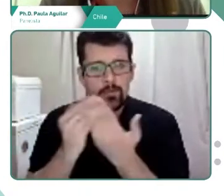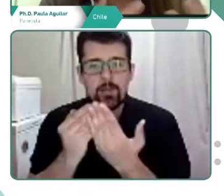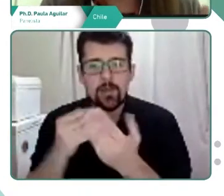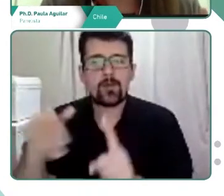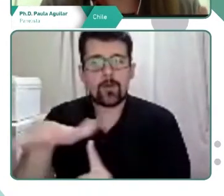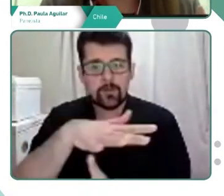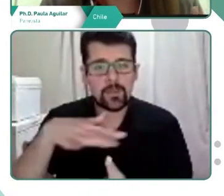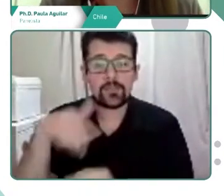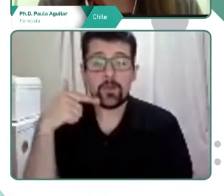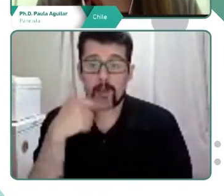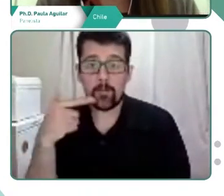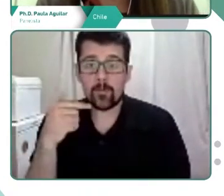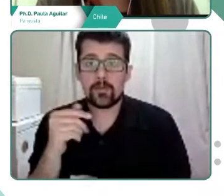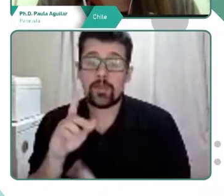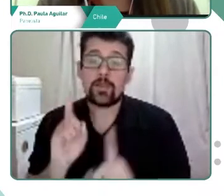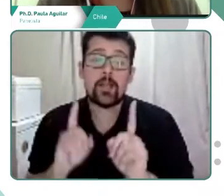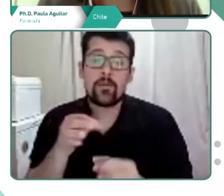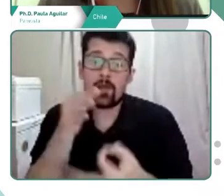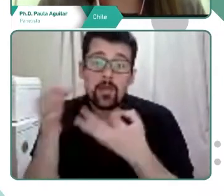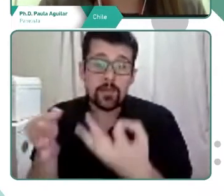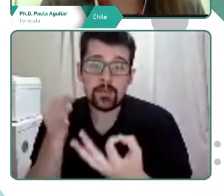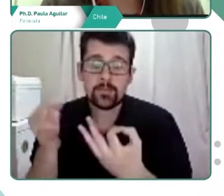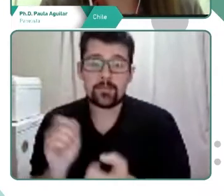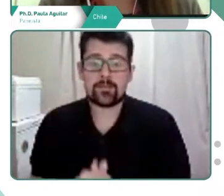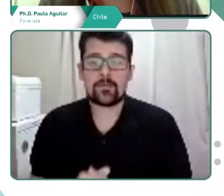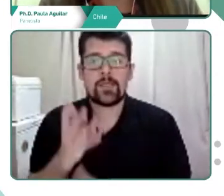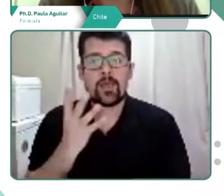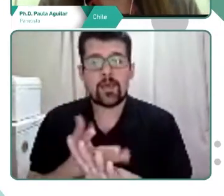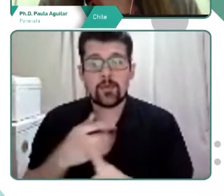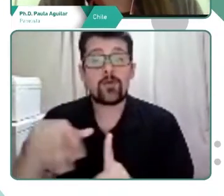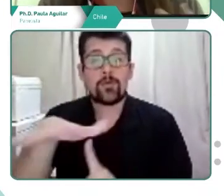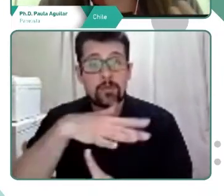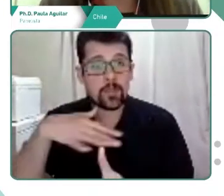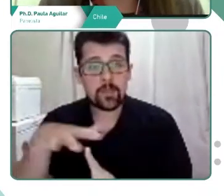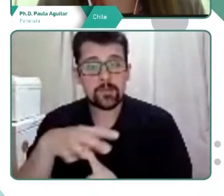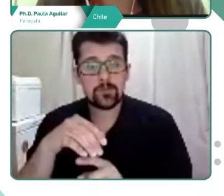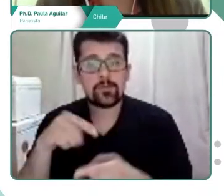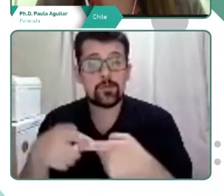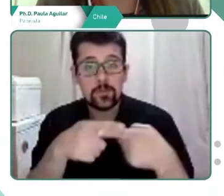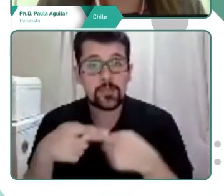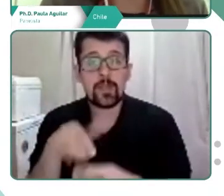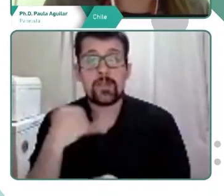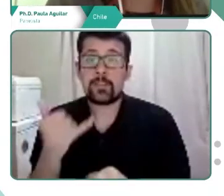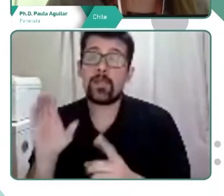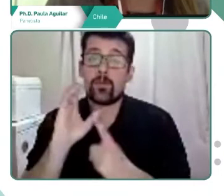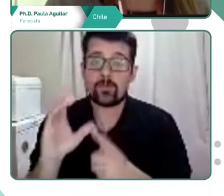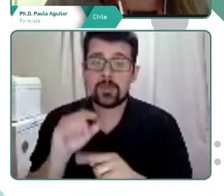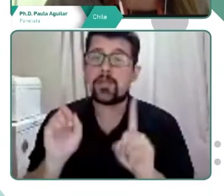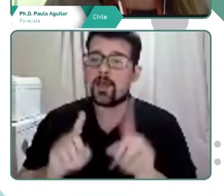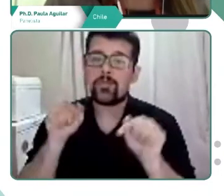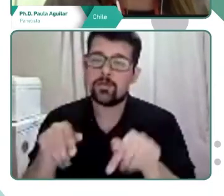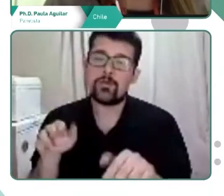situación concreta de enunciación, que considera aspectos sociales y culturales. Entonces, por lo tanto, eso es justamente lo que necesitábamos.